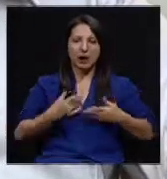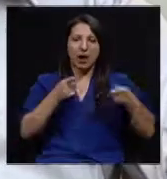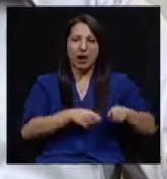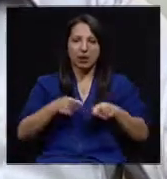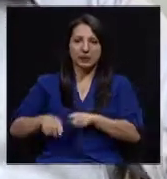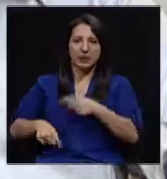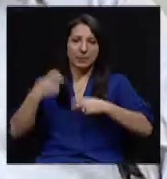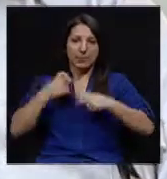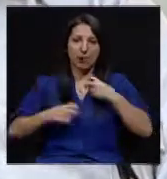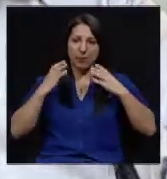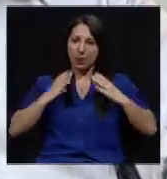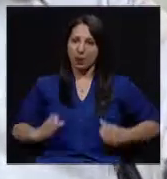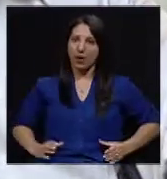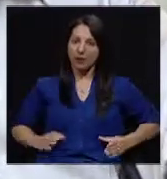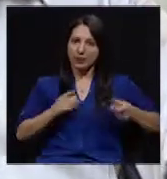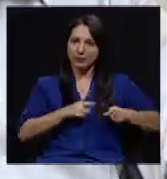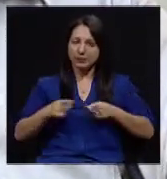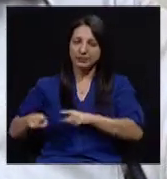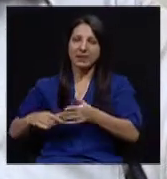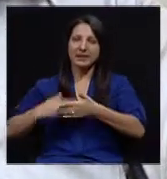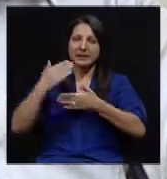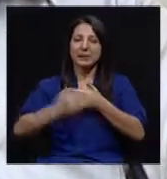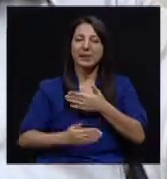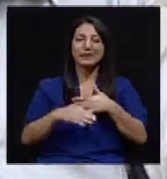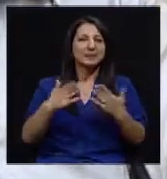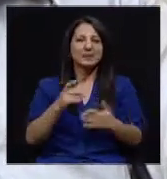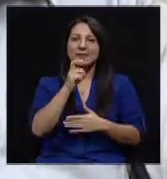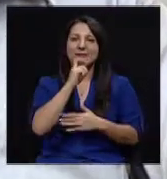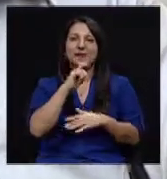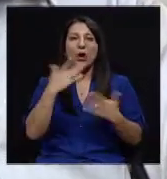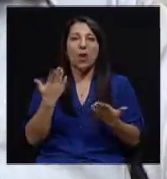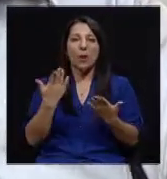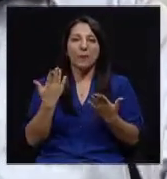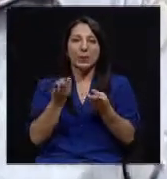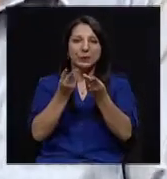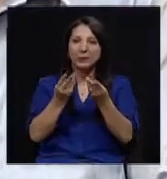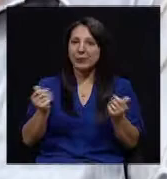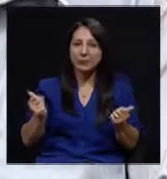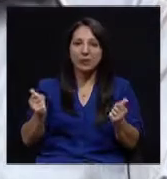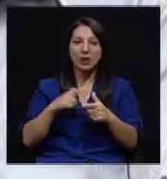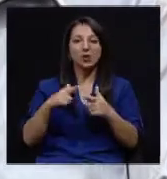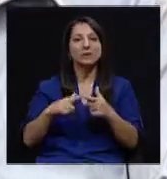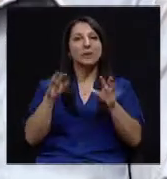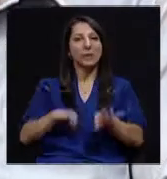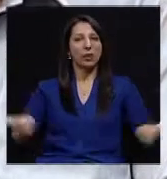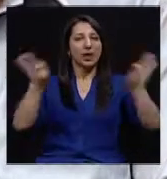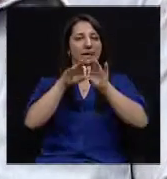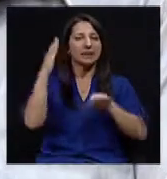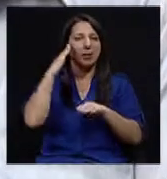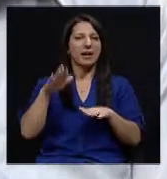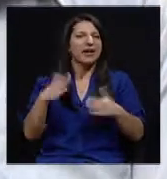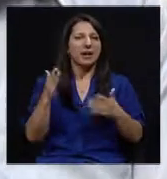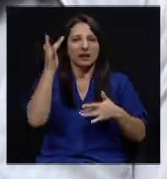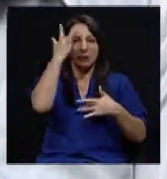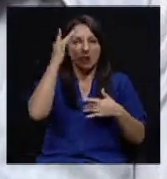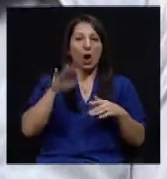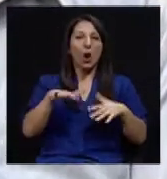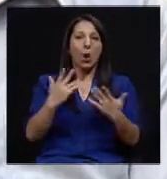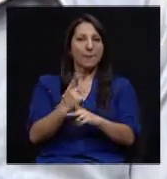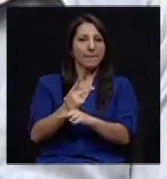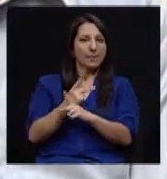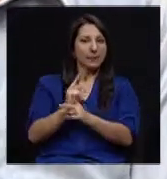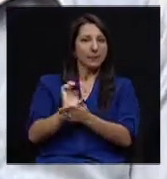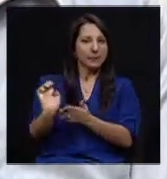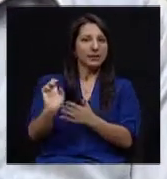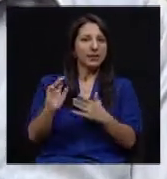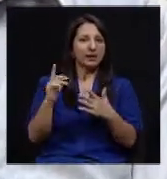nuestro organismo, dicen, que luego son muy difíciles de tratar. Entonces, es importante saber qué es, cómo prevenirla y cómo evitar